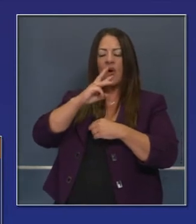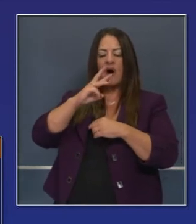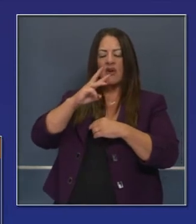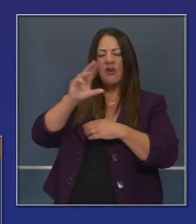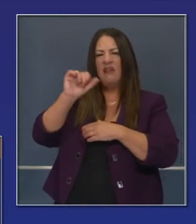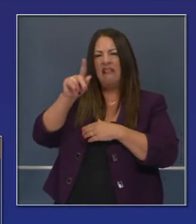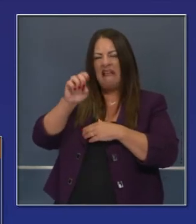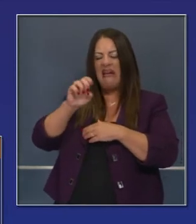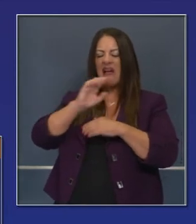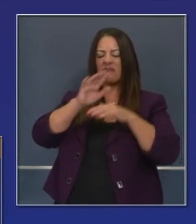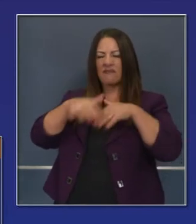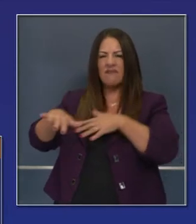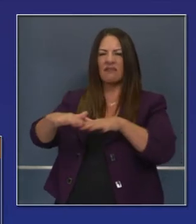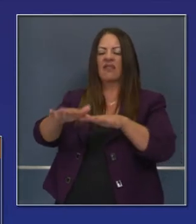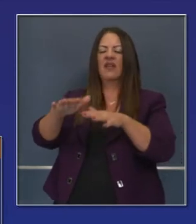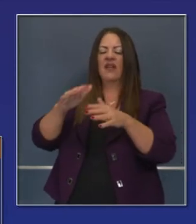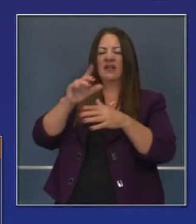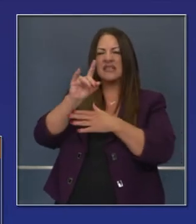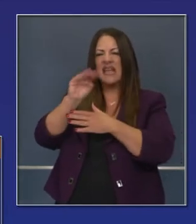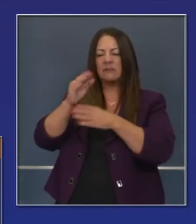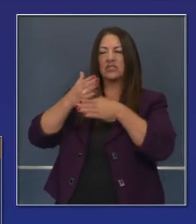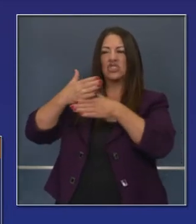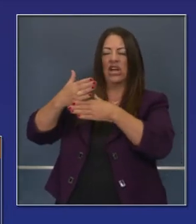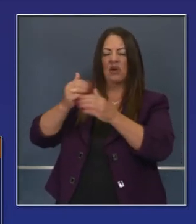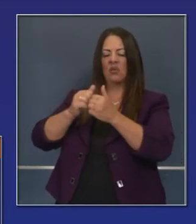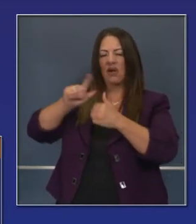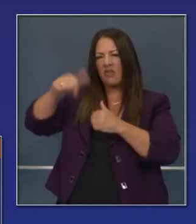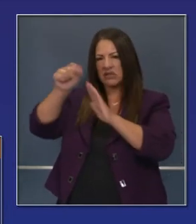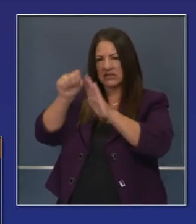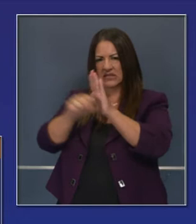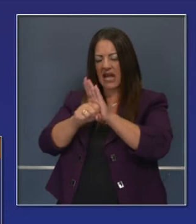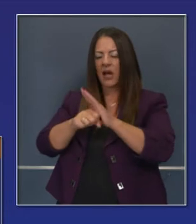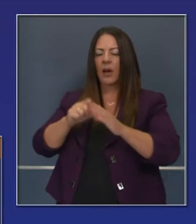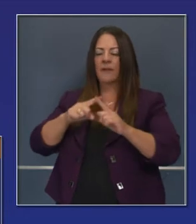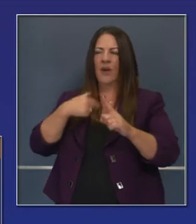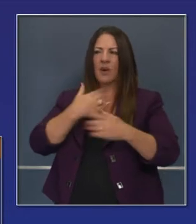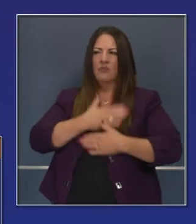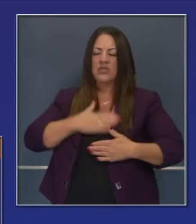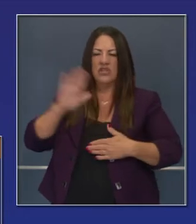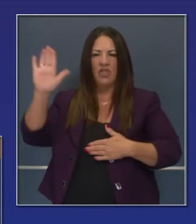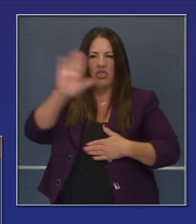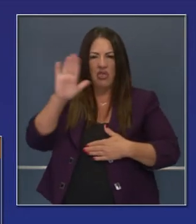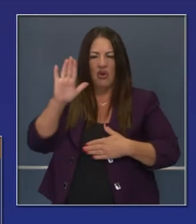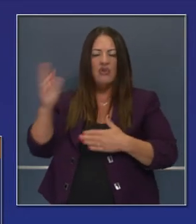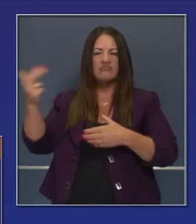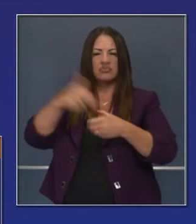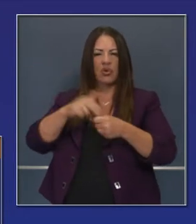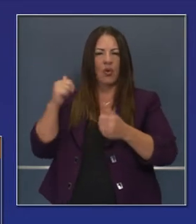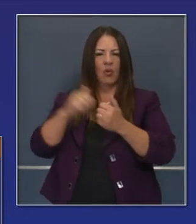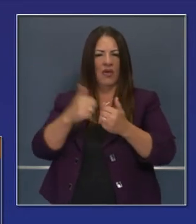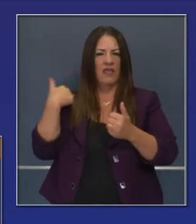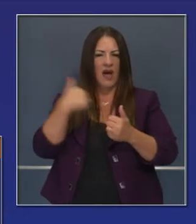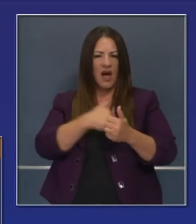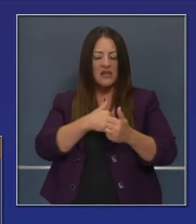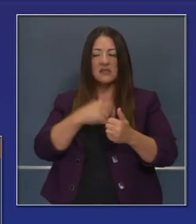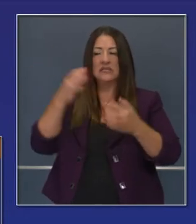Conversamos sobre considerar el unir esfuerzos del estado de California para